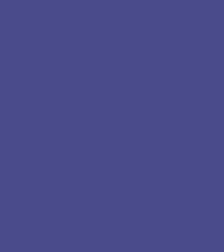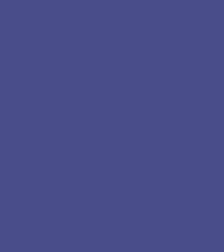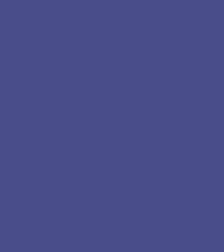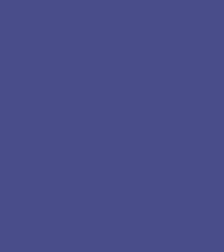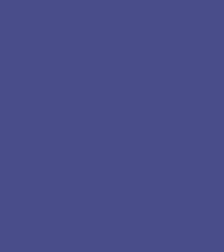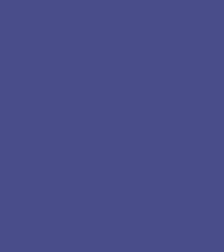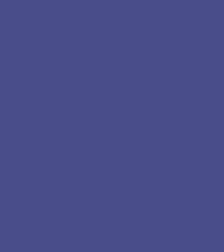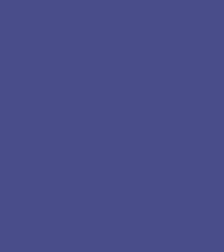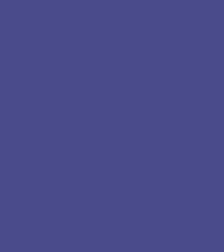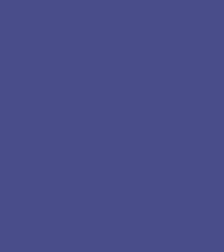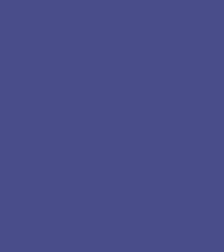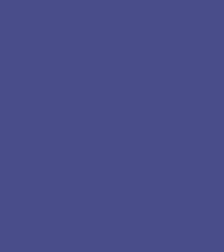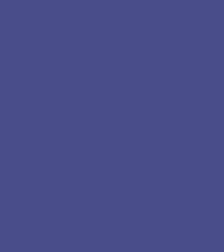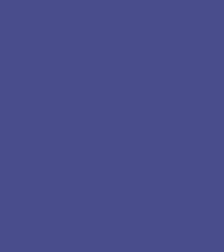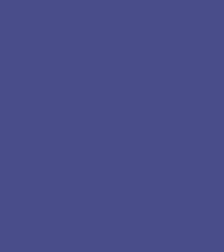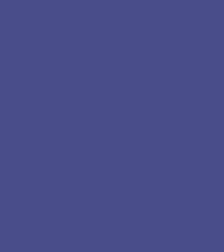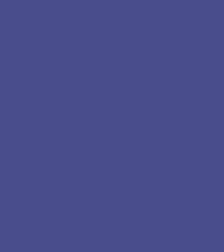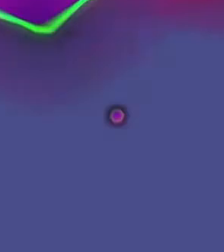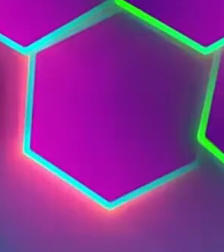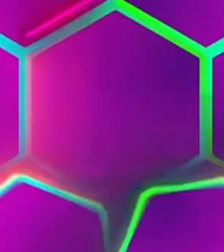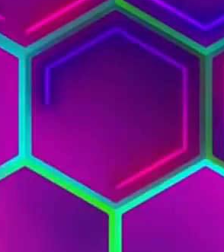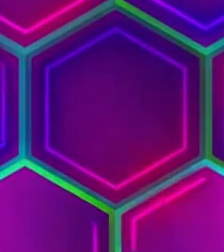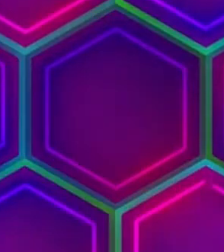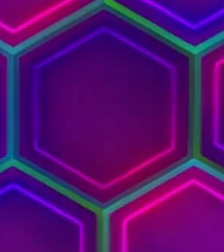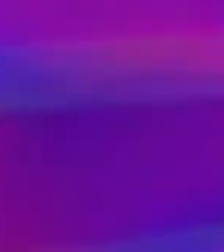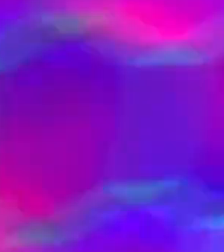número 156, Pablo Neruda.